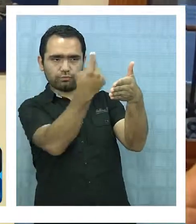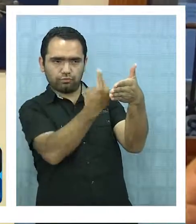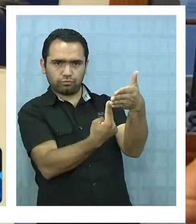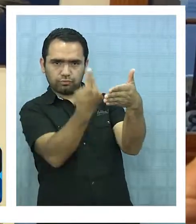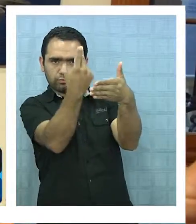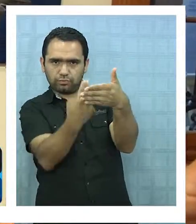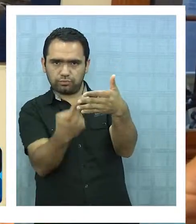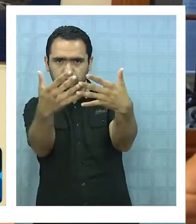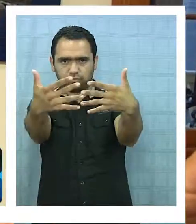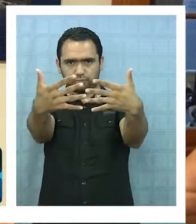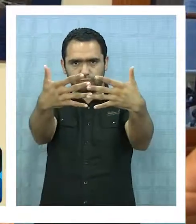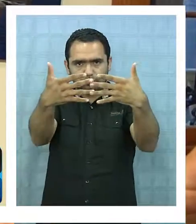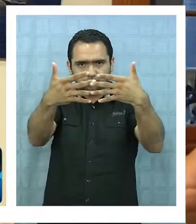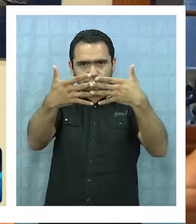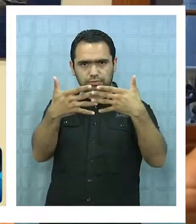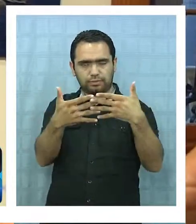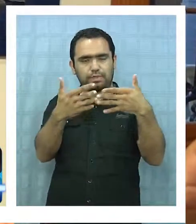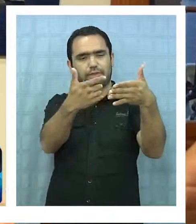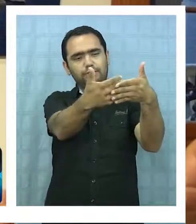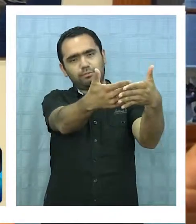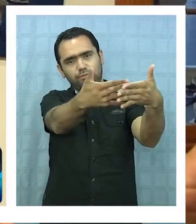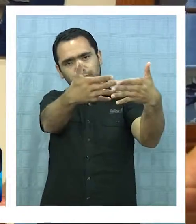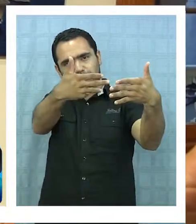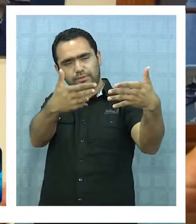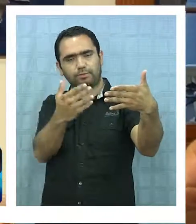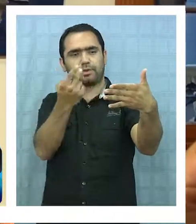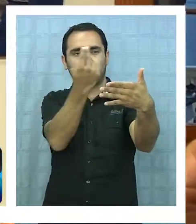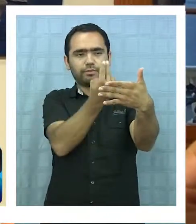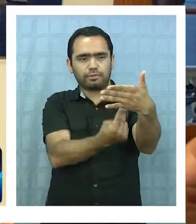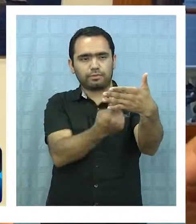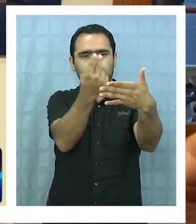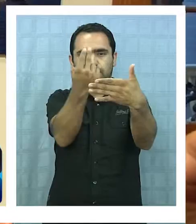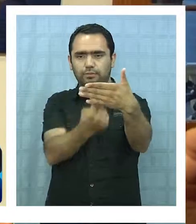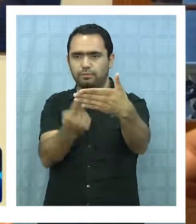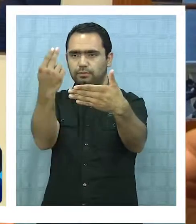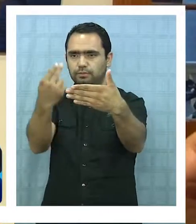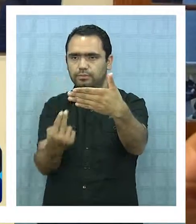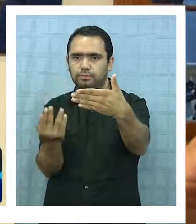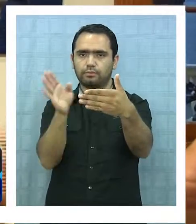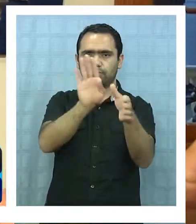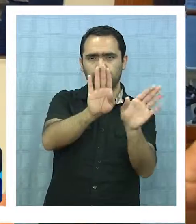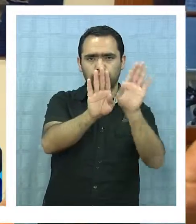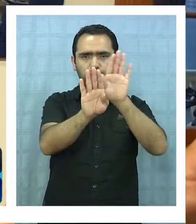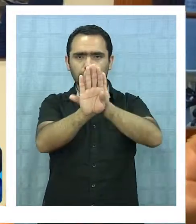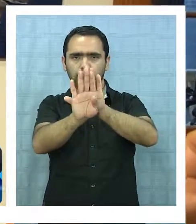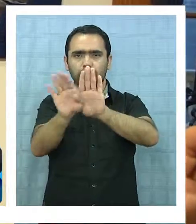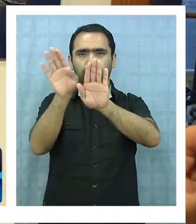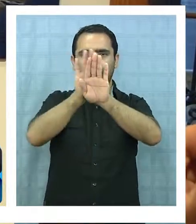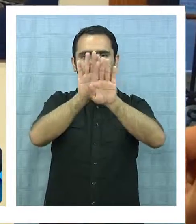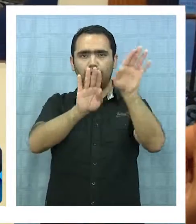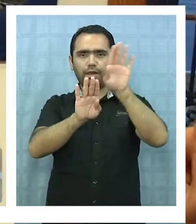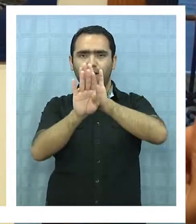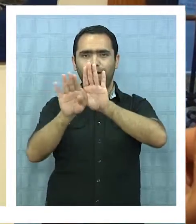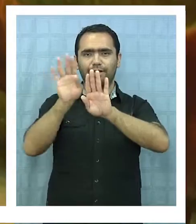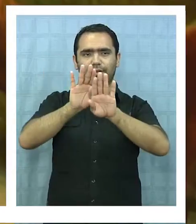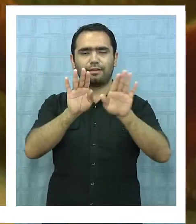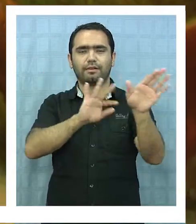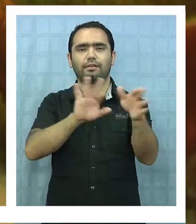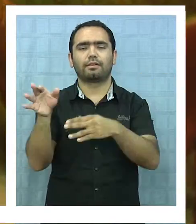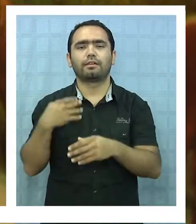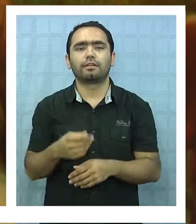muy difícil, tú tienes que partir desde atrás, porque vas montando las imágenes. Porque si lo haces al revés, es imposible.